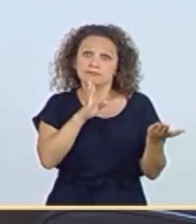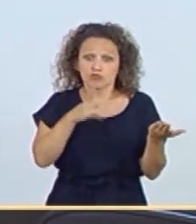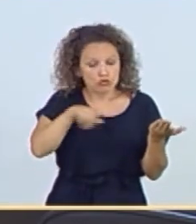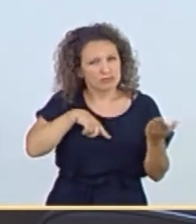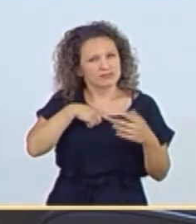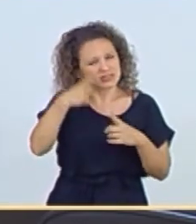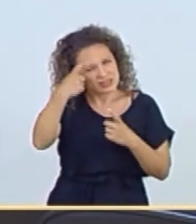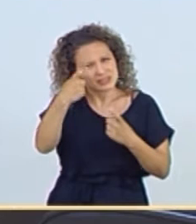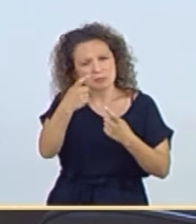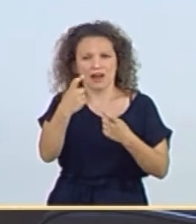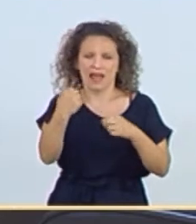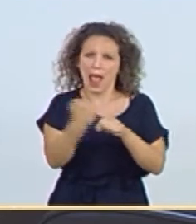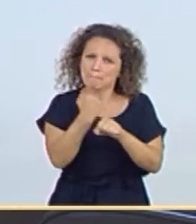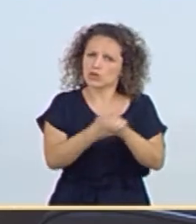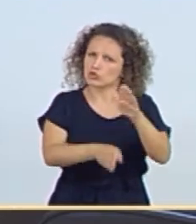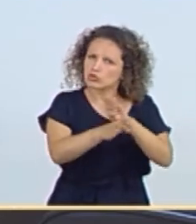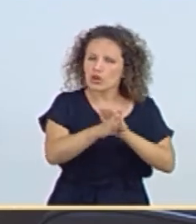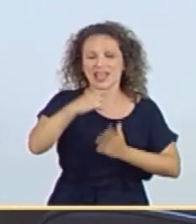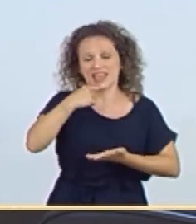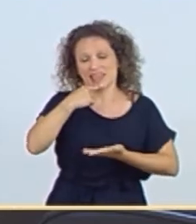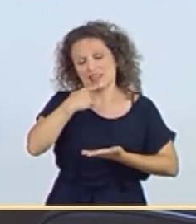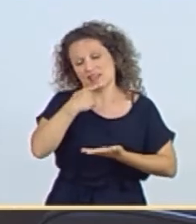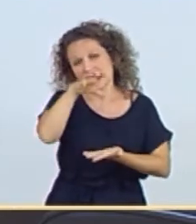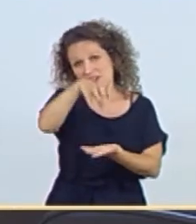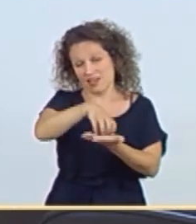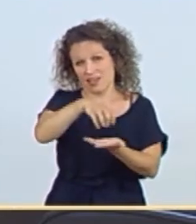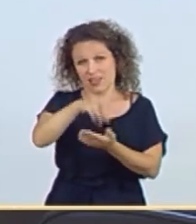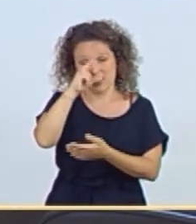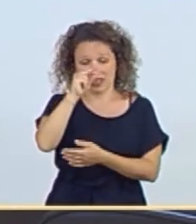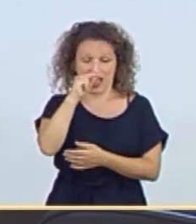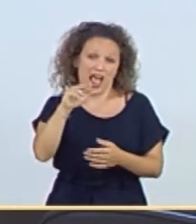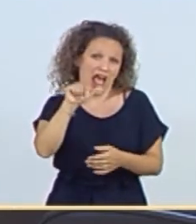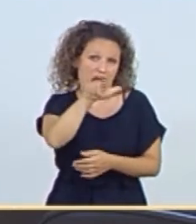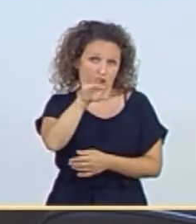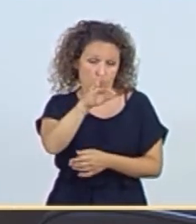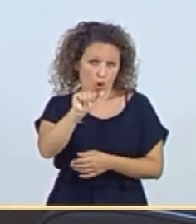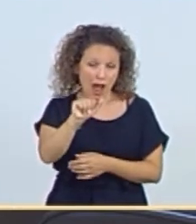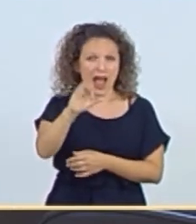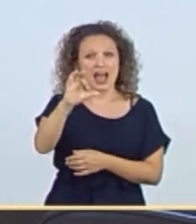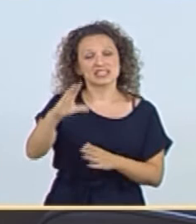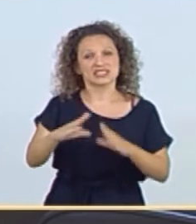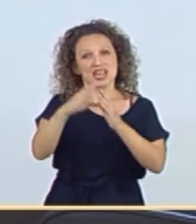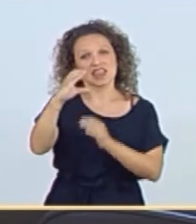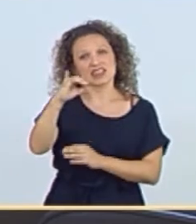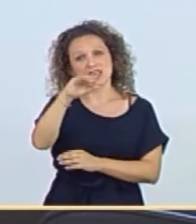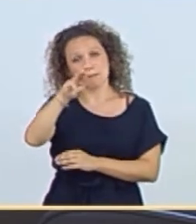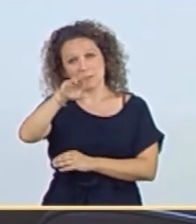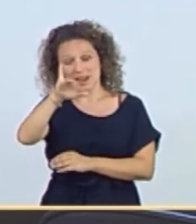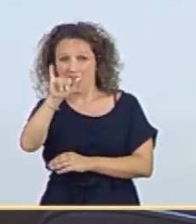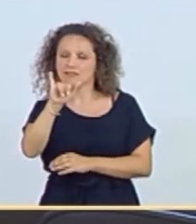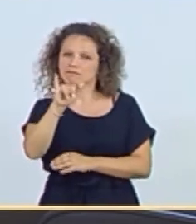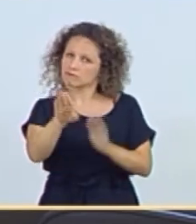el empleo y las capacidades industriales en la planta de Alcoa de San Ciprián. Y, como bien señalaba, es el momento,